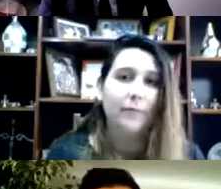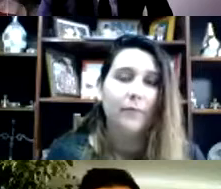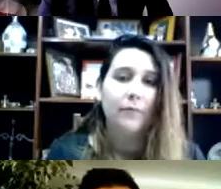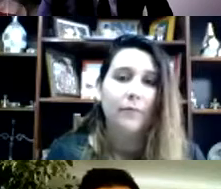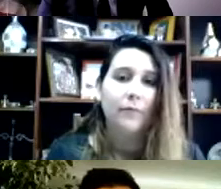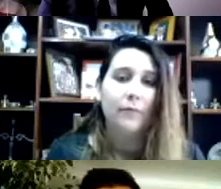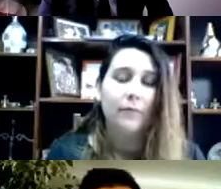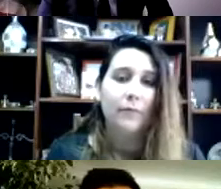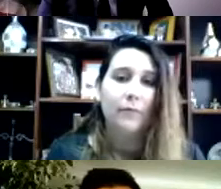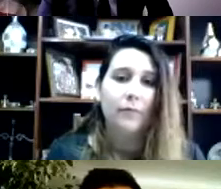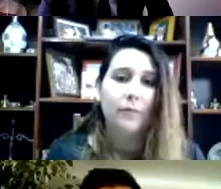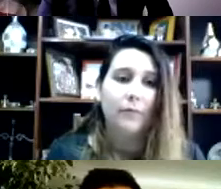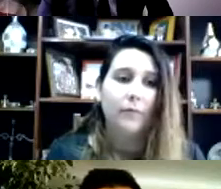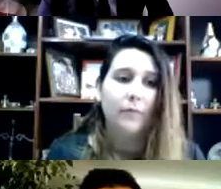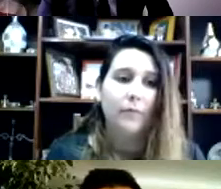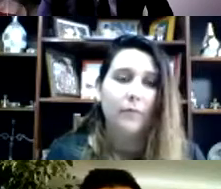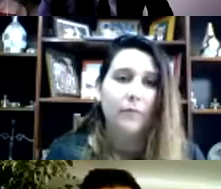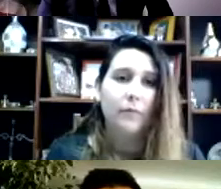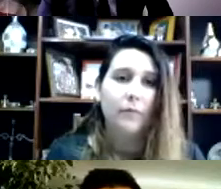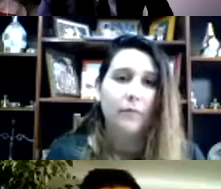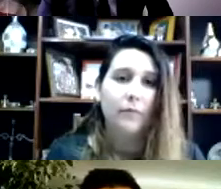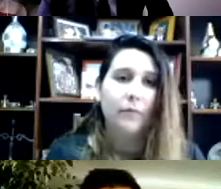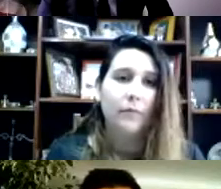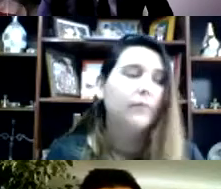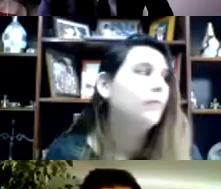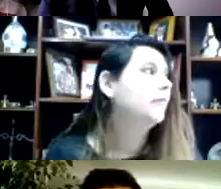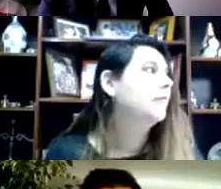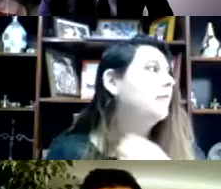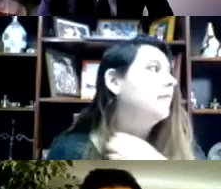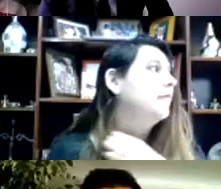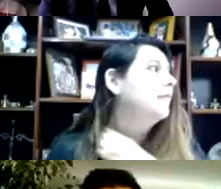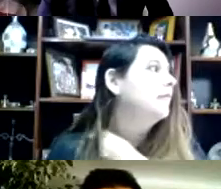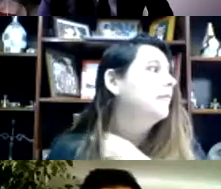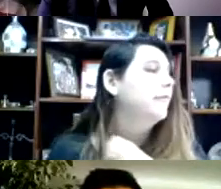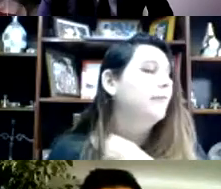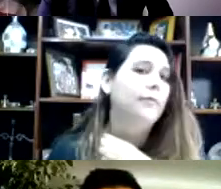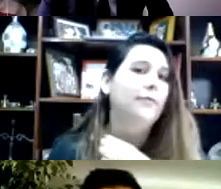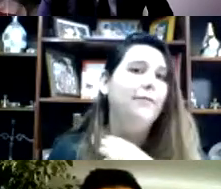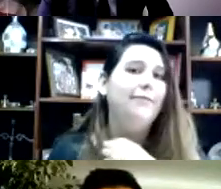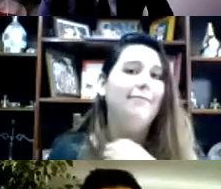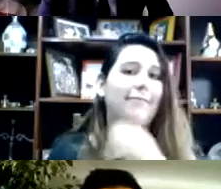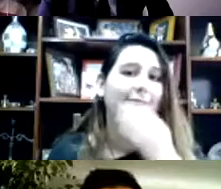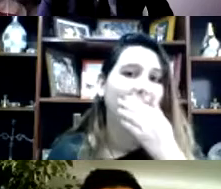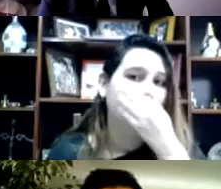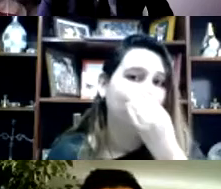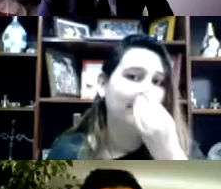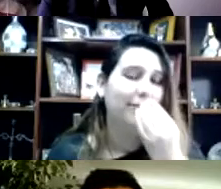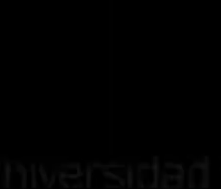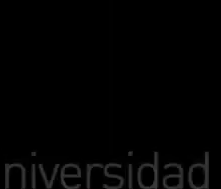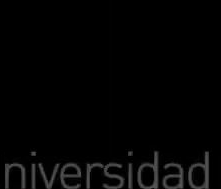dirigirá a ustedes el rector de la Universidad de Playa Ancha, señor Patricio Sanfueza Vivanco.